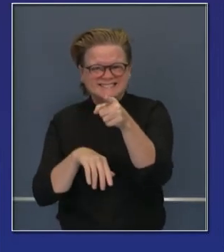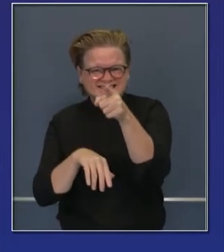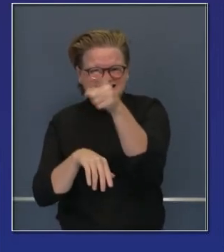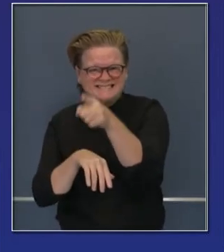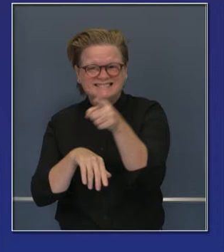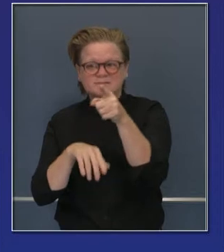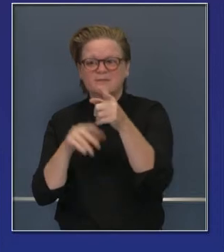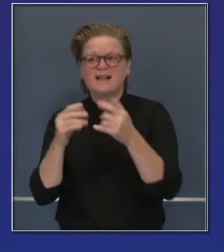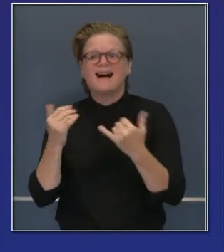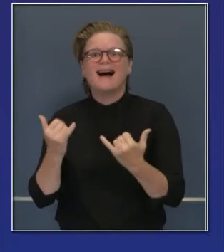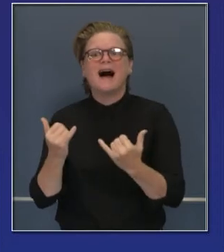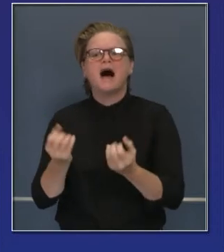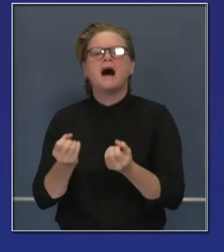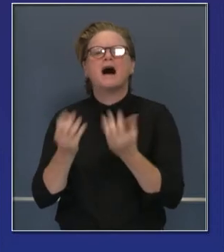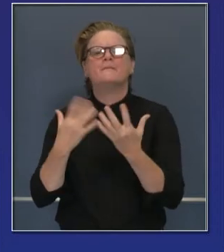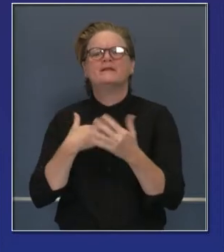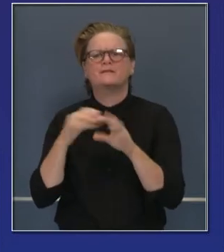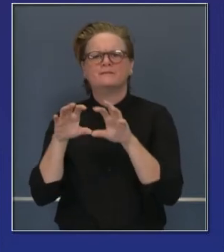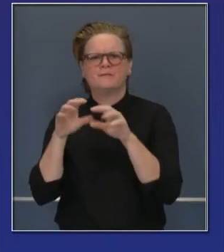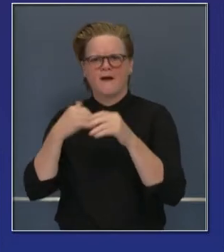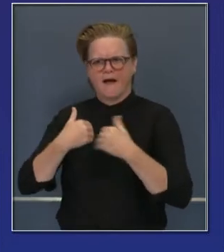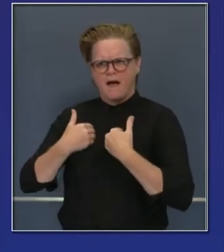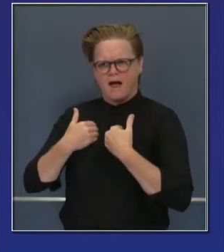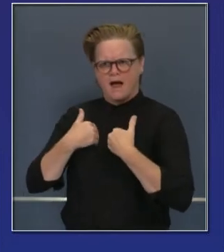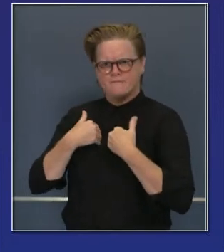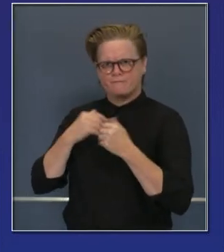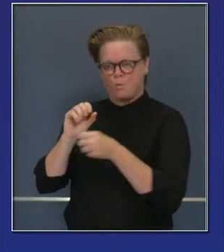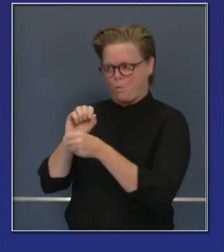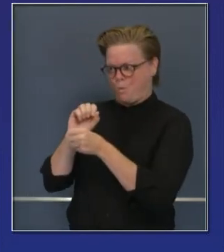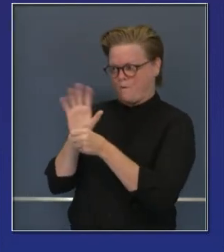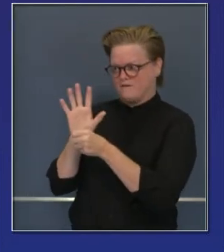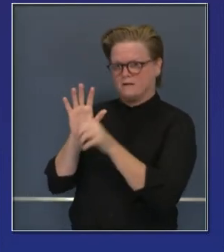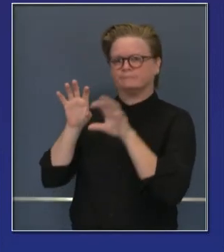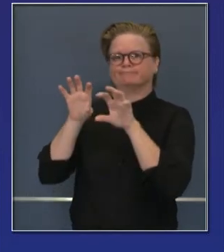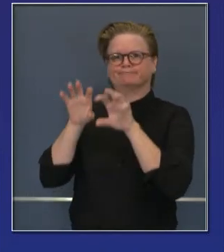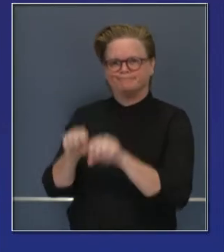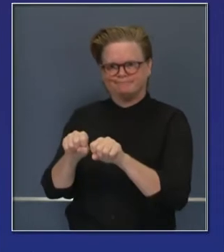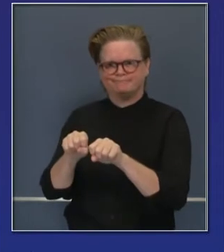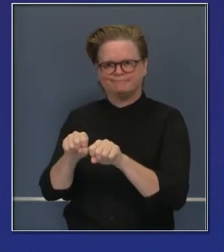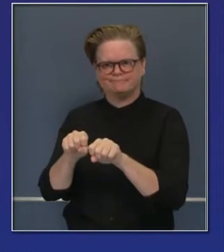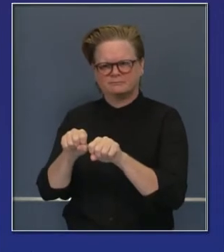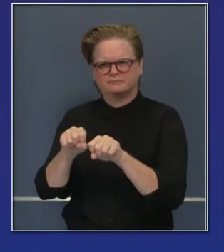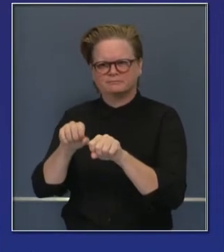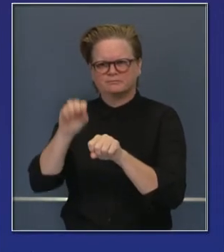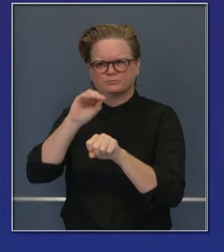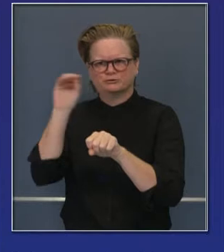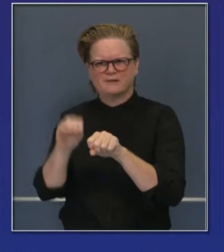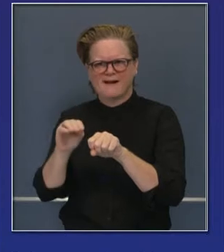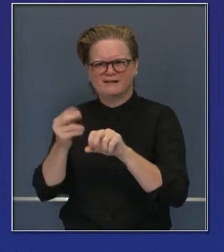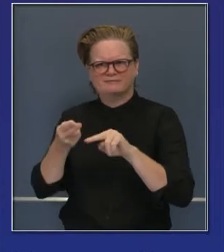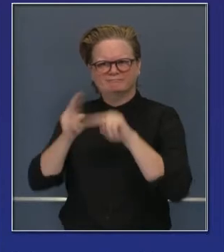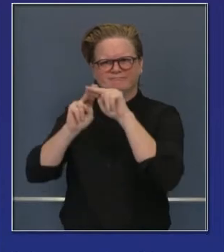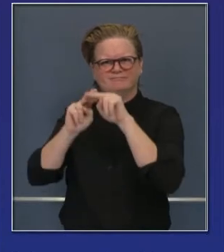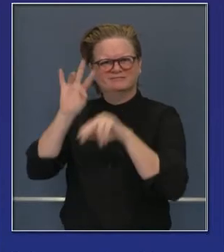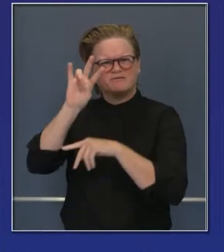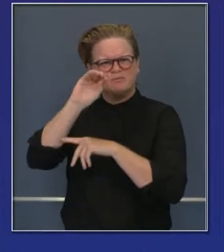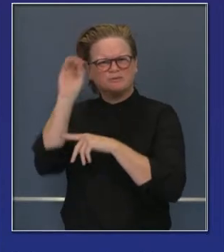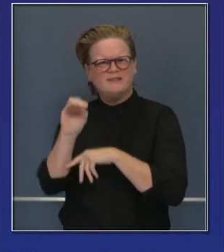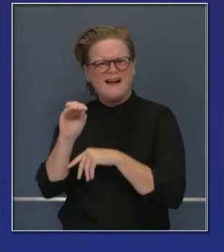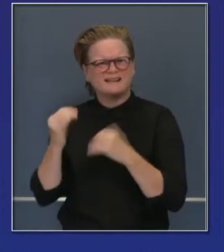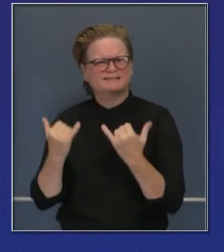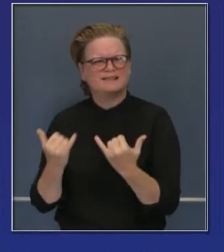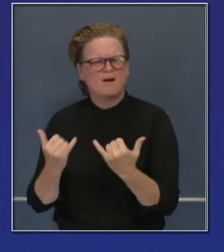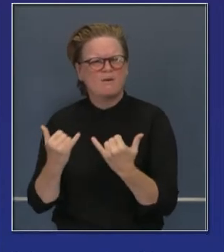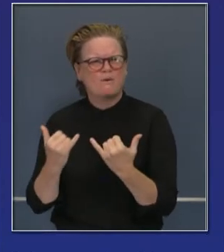ciento de la capacidad de nuestro sistema de atención médica con el índice de positividad que está 7 por ciento